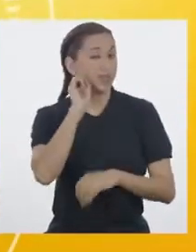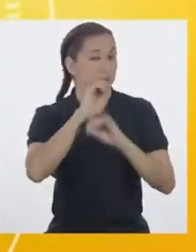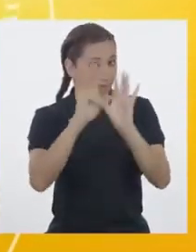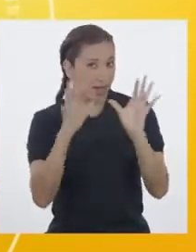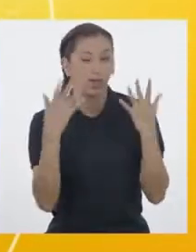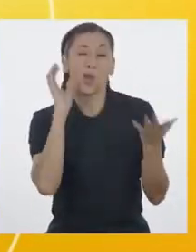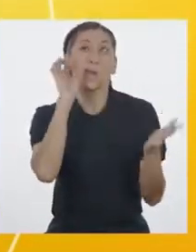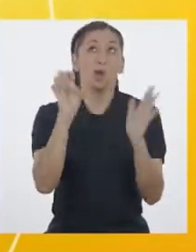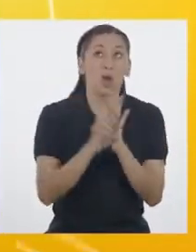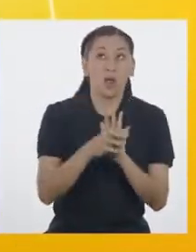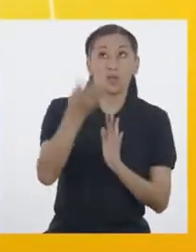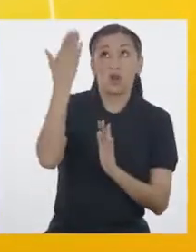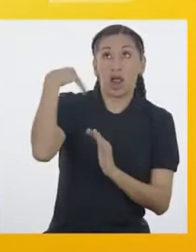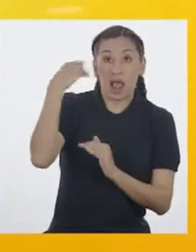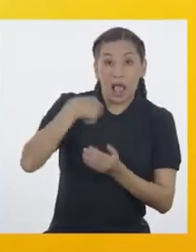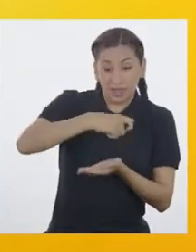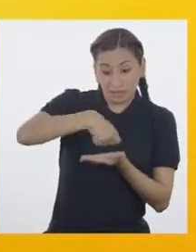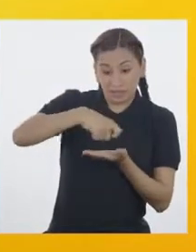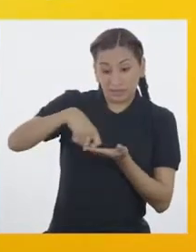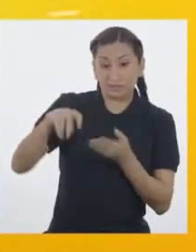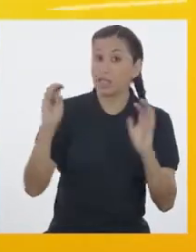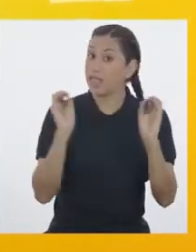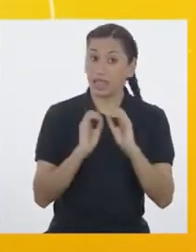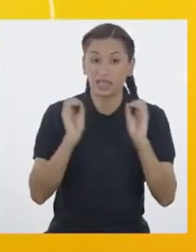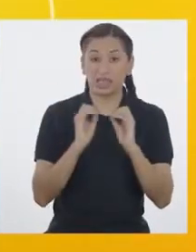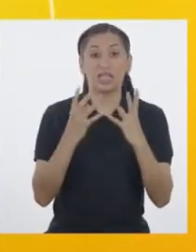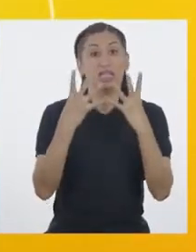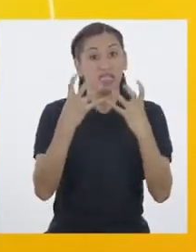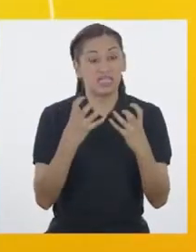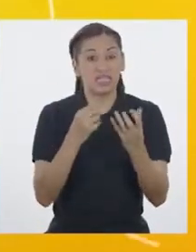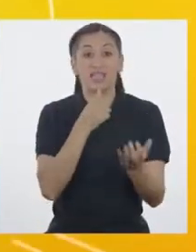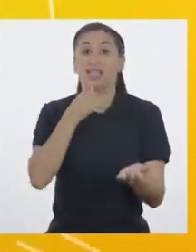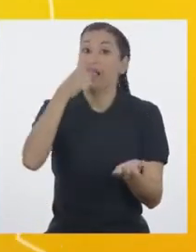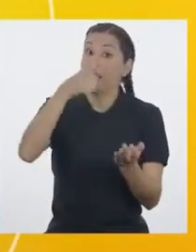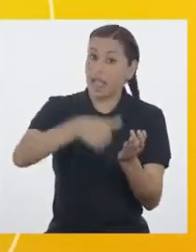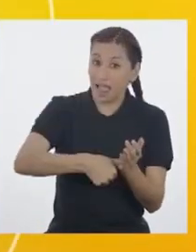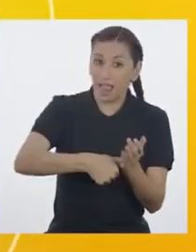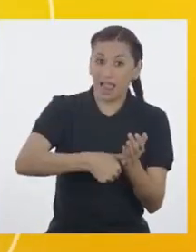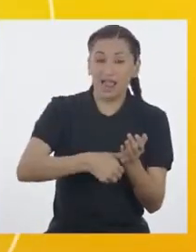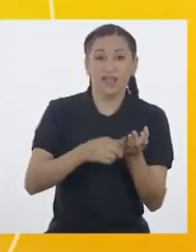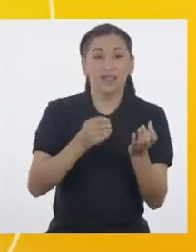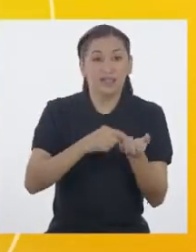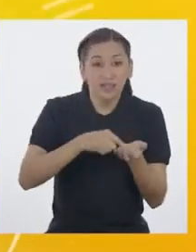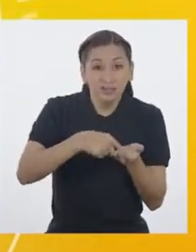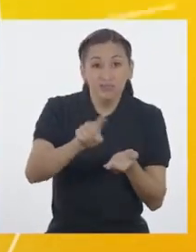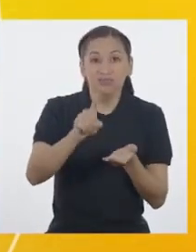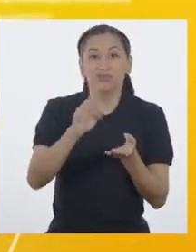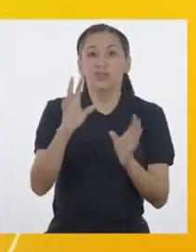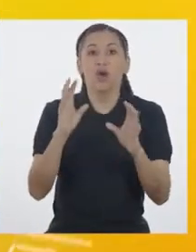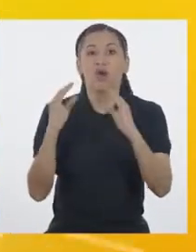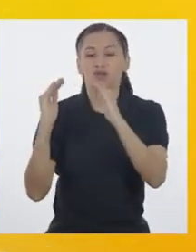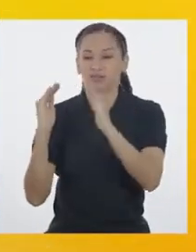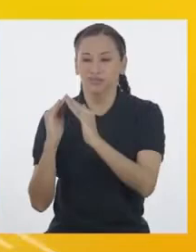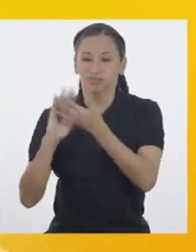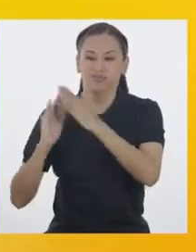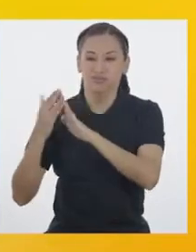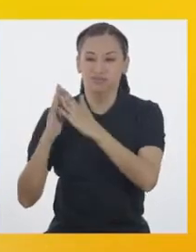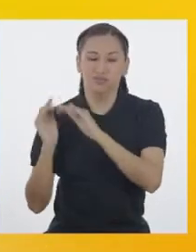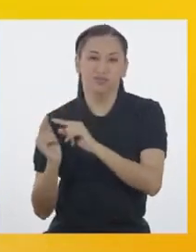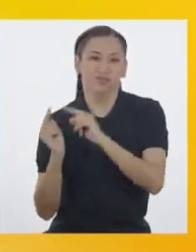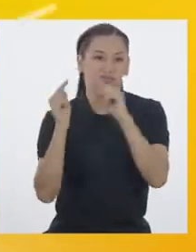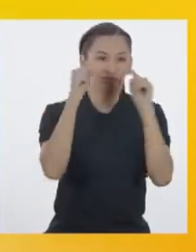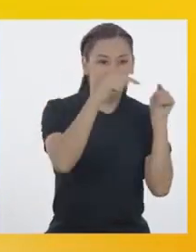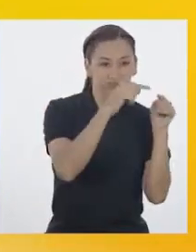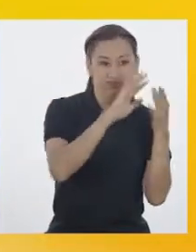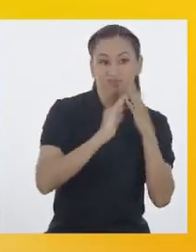ejemplo, cuando aún existía la escritura y se quería llevar un mensaje o transmitir una idea a una persona